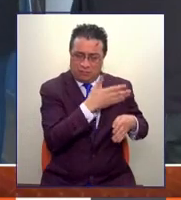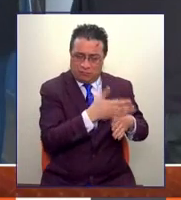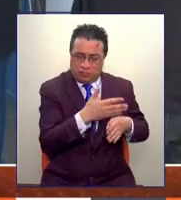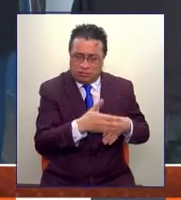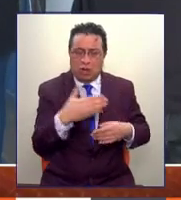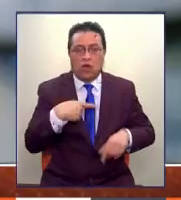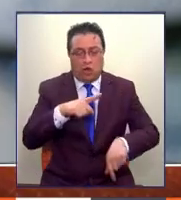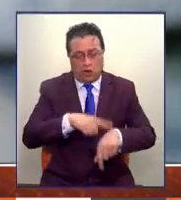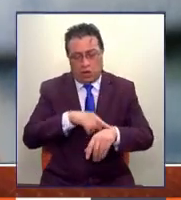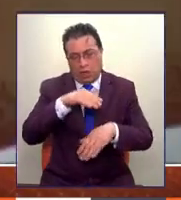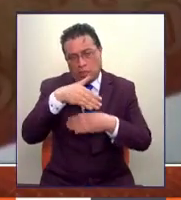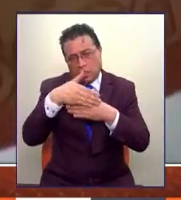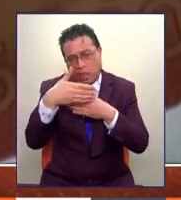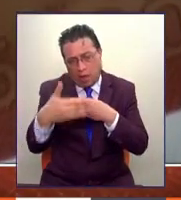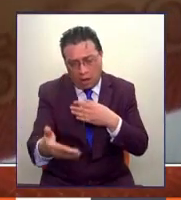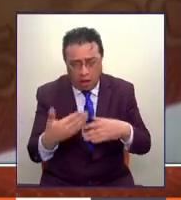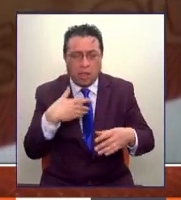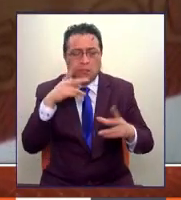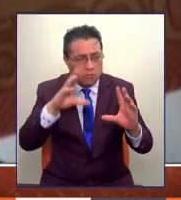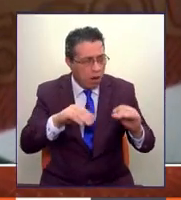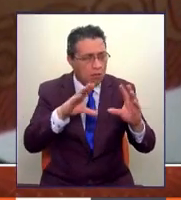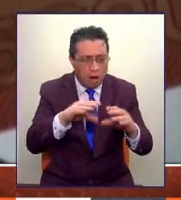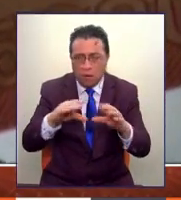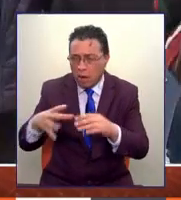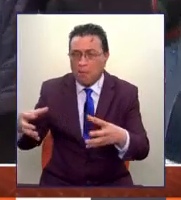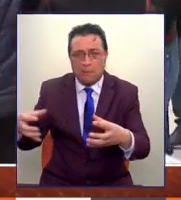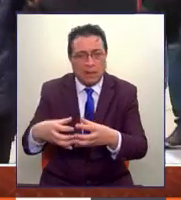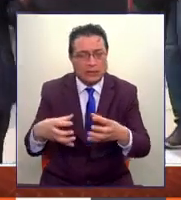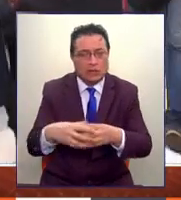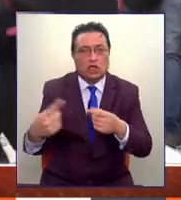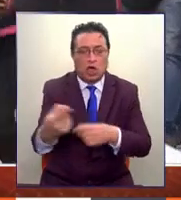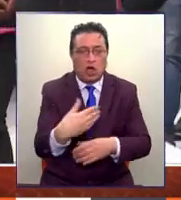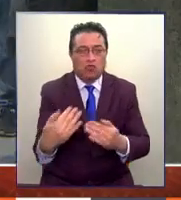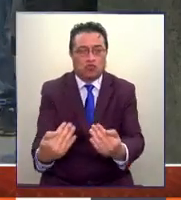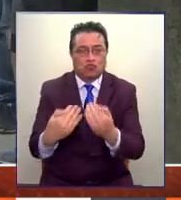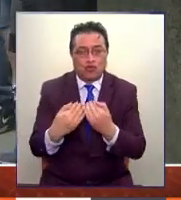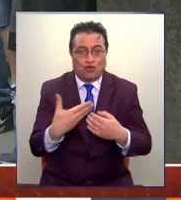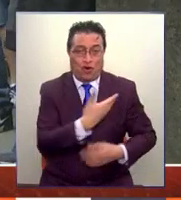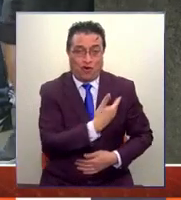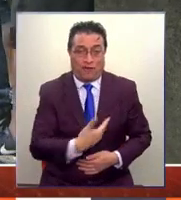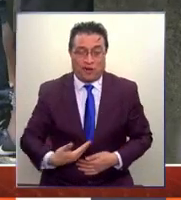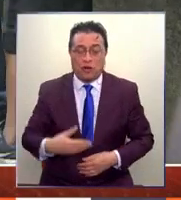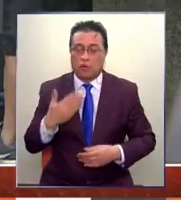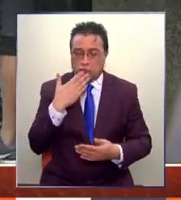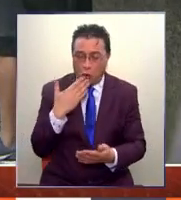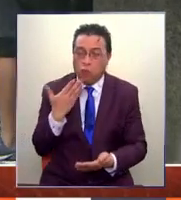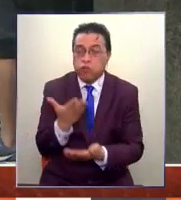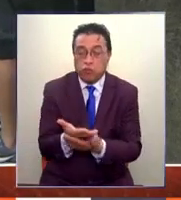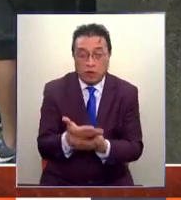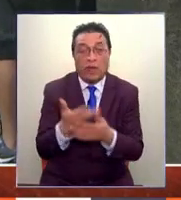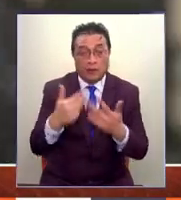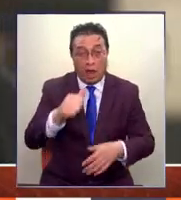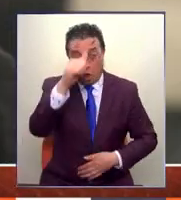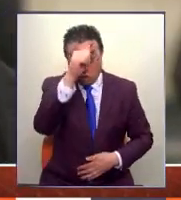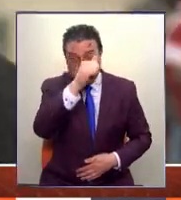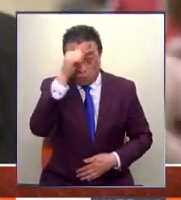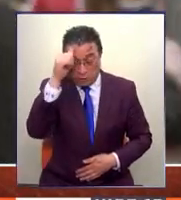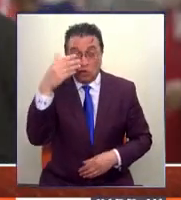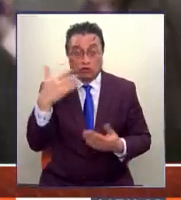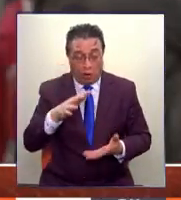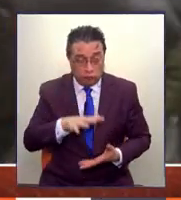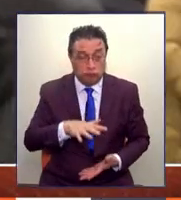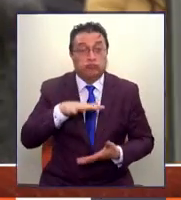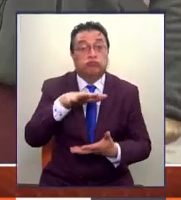horas acá, que conversamos con los partidos oficialistas, que llegamos a una propuesta que se presentó el día domingo y que naturalmente hemos seguido